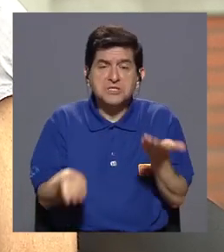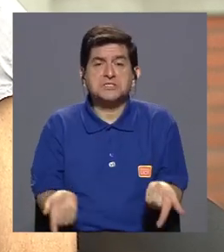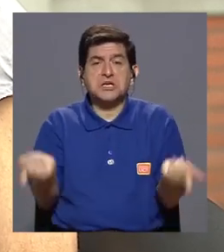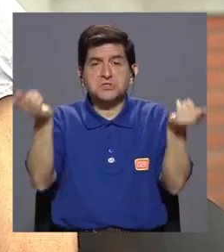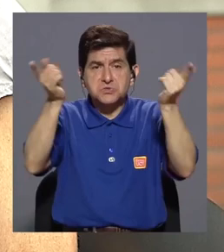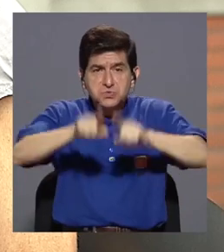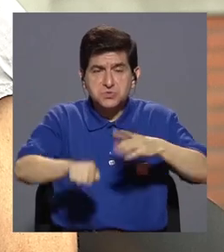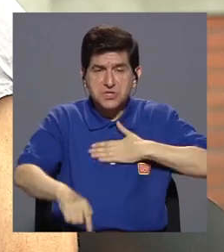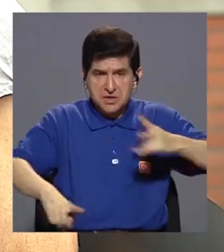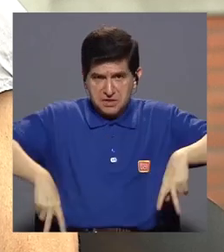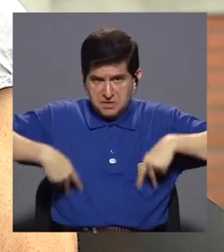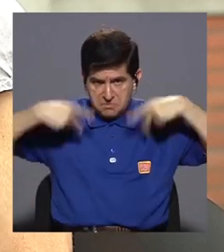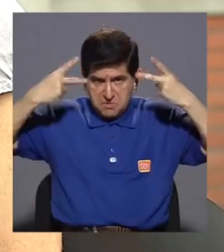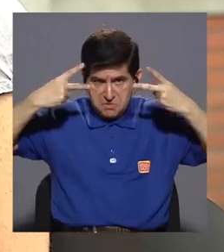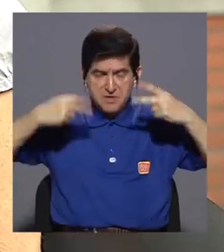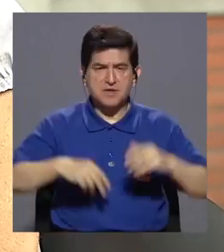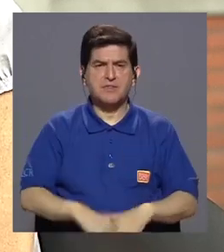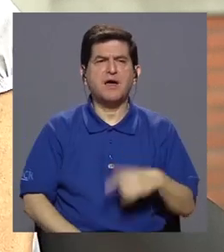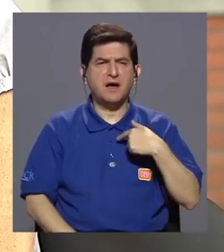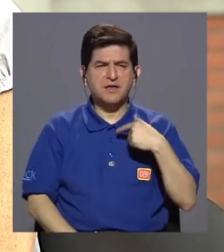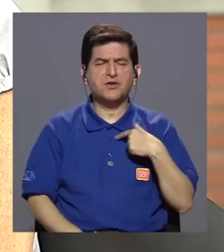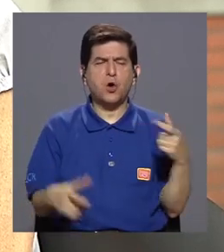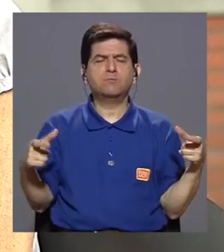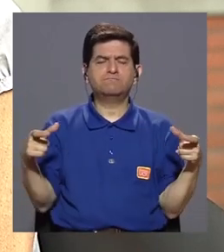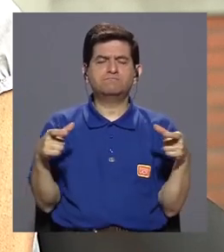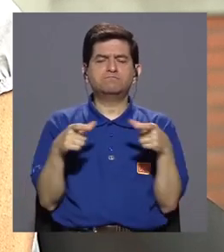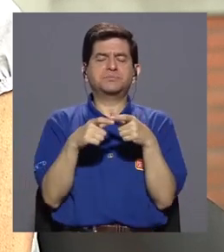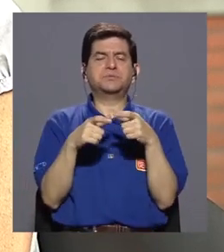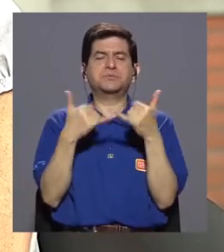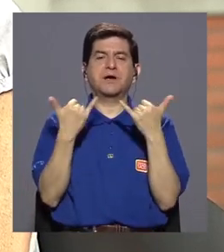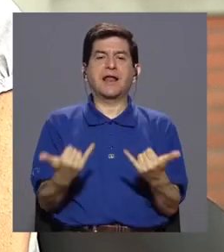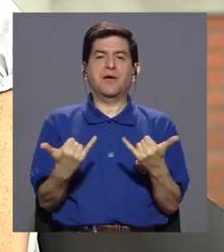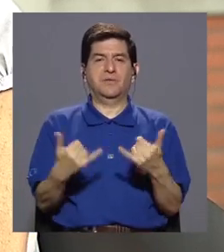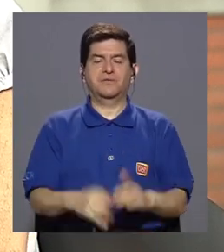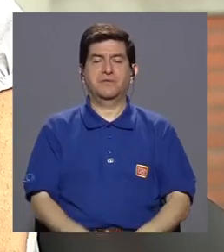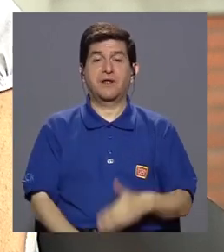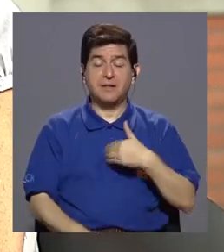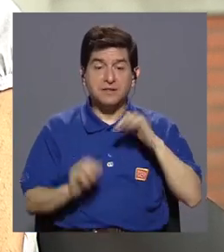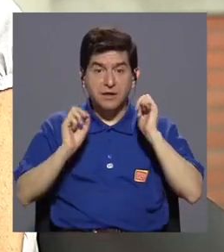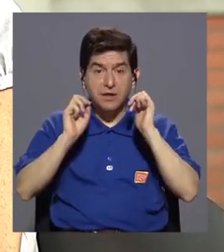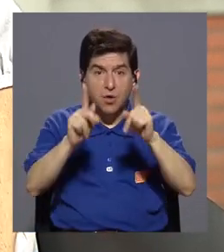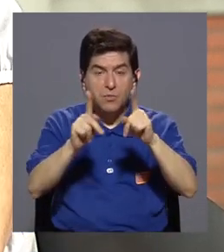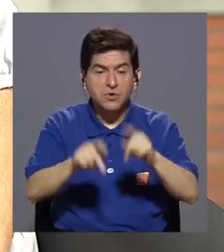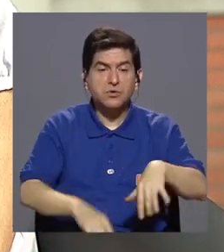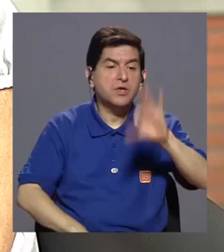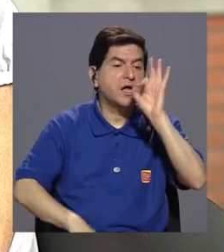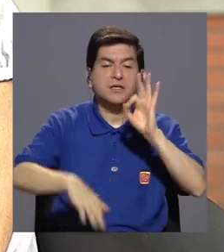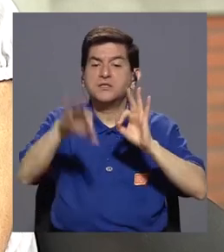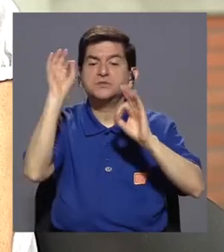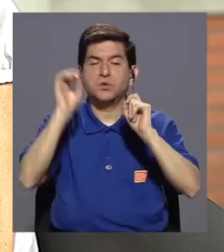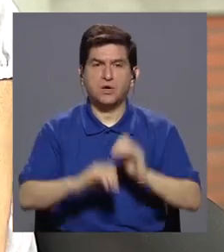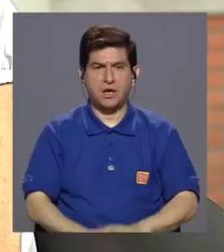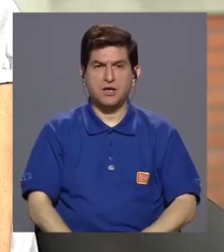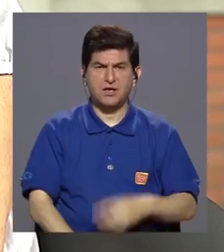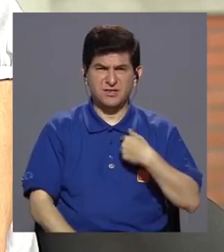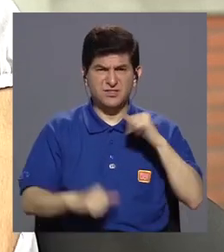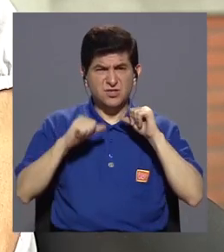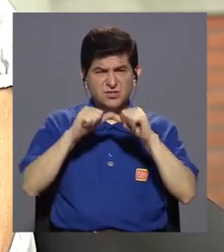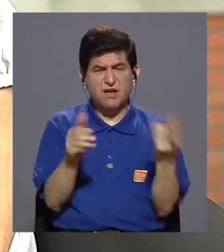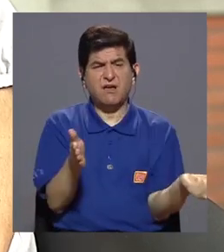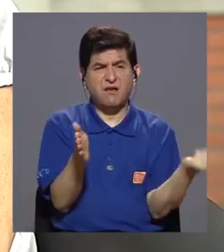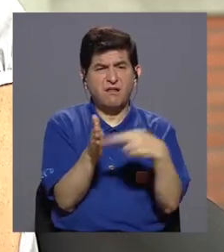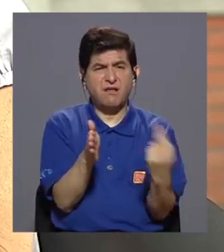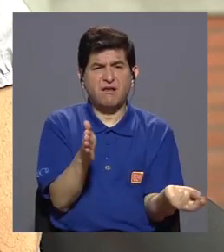ocurren en mi vida, entonces estoy más conectada en el presente porque tengo más posibilidad de elegir. En vez de seguir